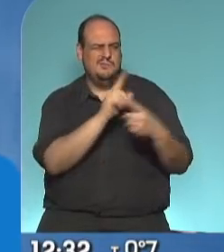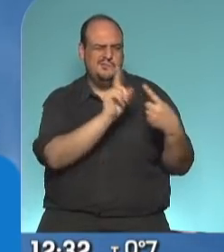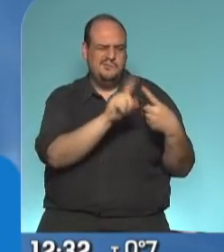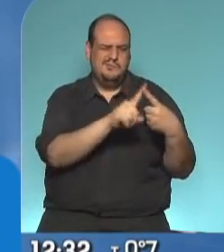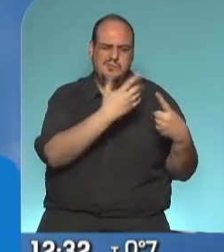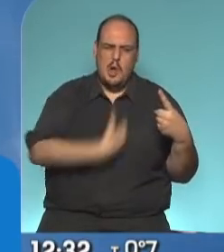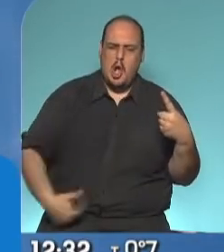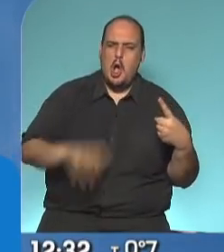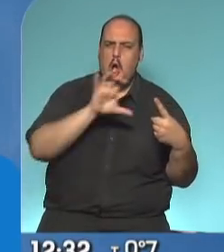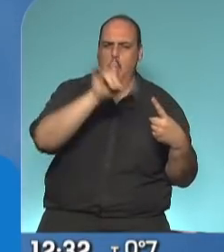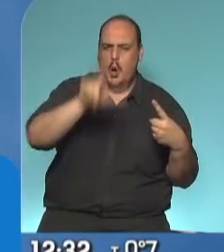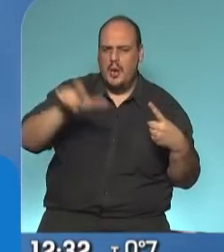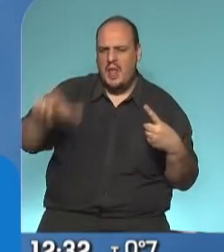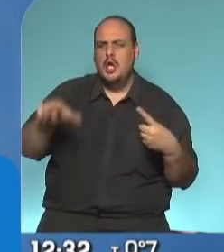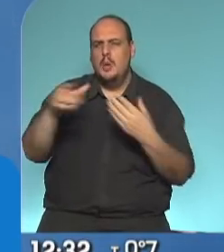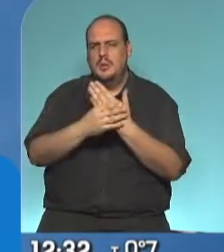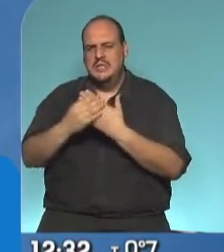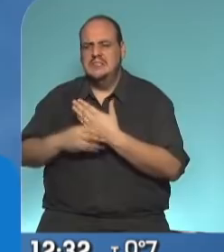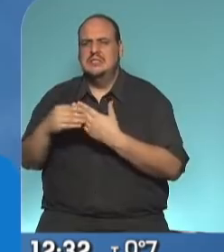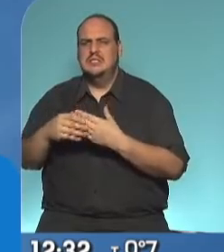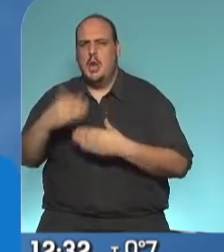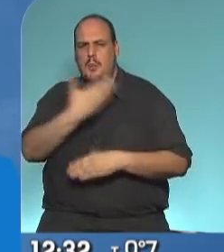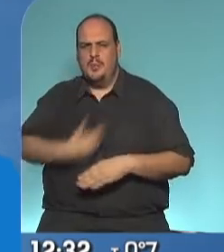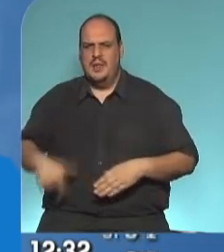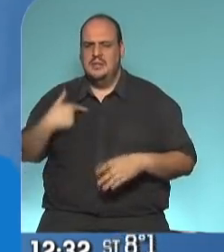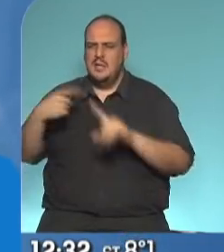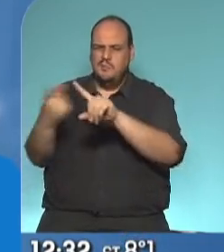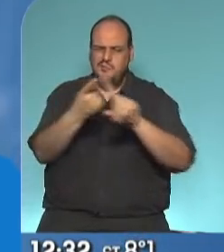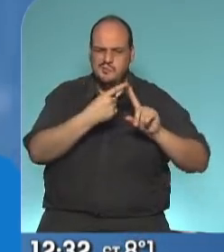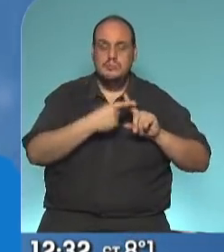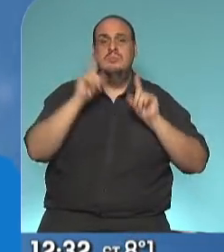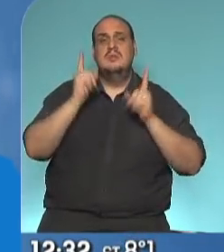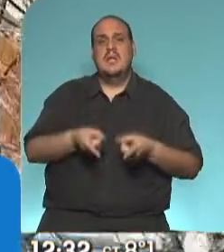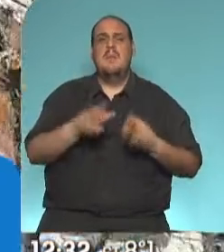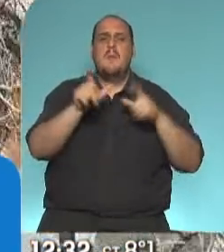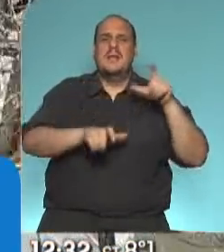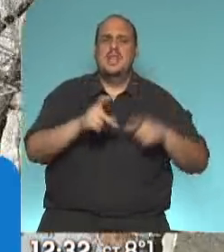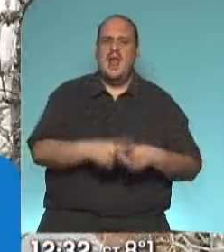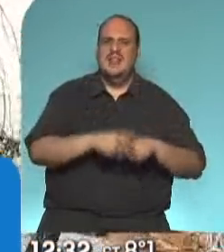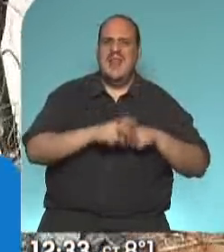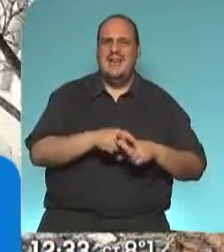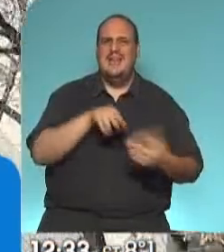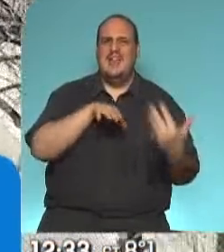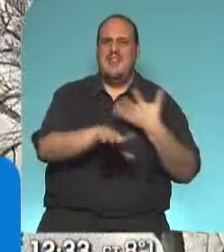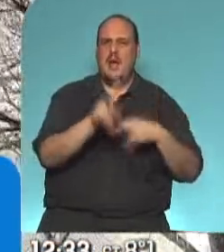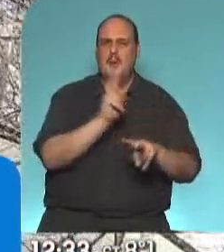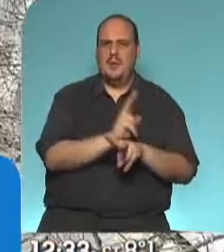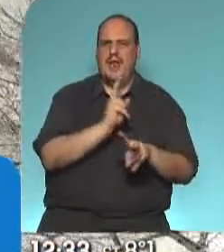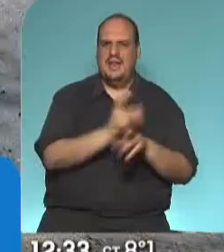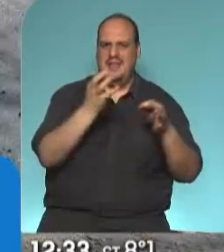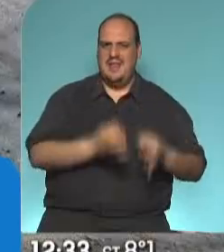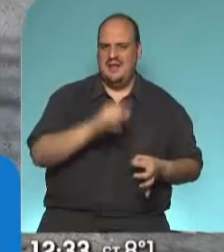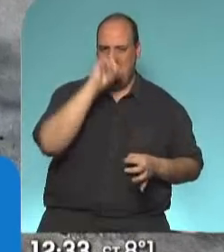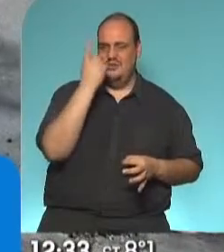gobernadores, ministros, presidentes, sino los equipos técnicos de debilidad nacional, debilidad provincial, haciendo eficiente el